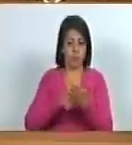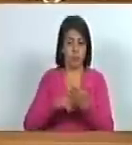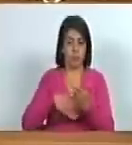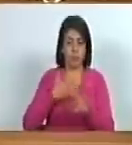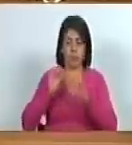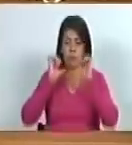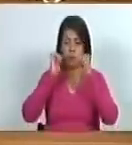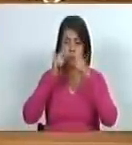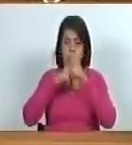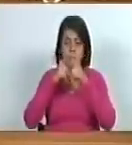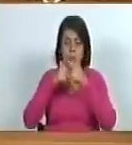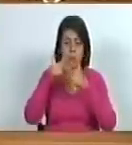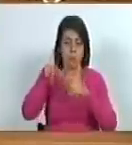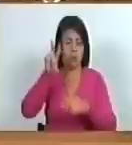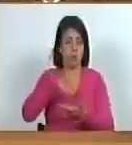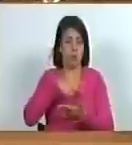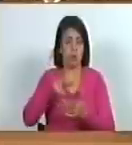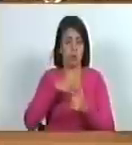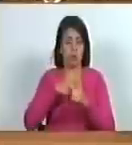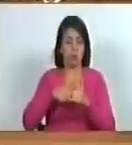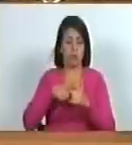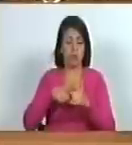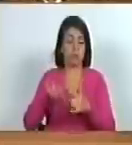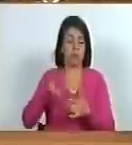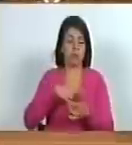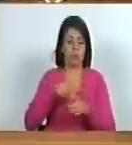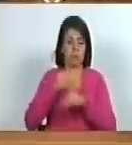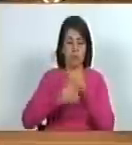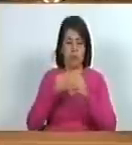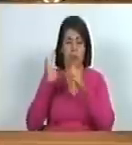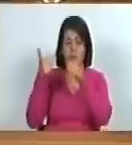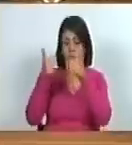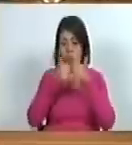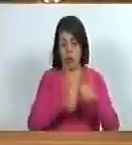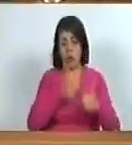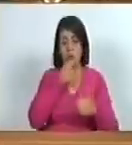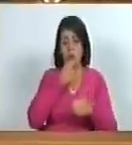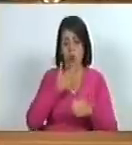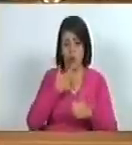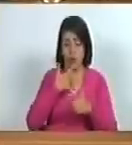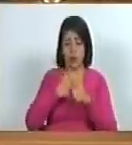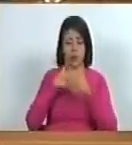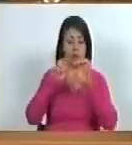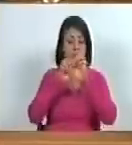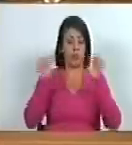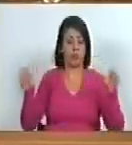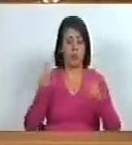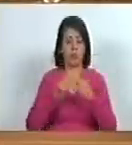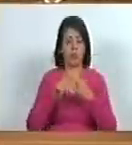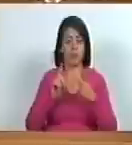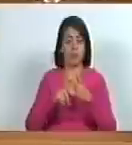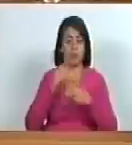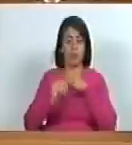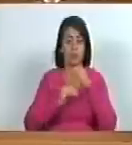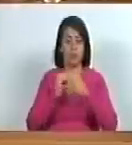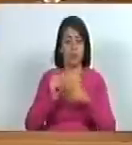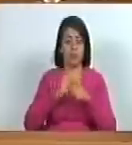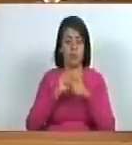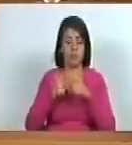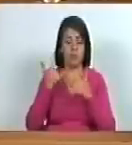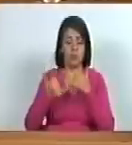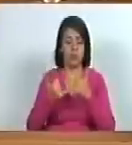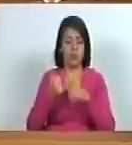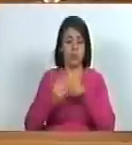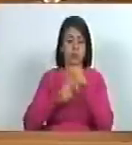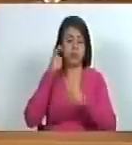poder fomentar a bailar a la danza a lo bueno a lo bonito a la educación a el hecho científico